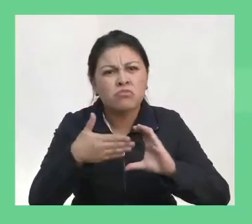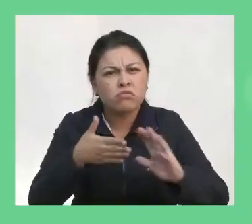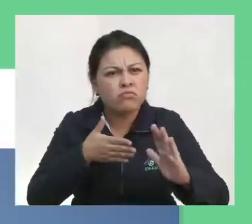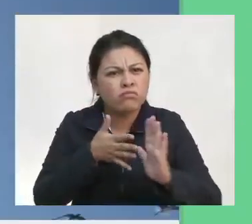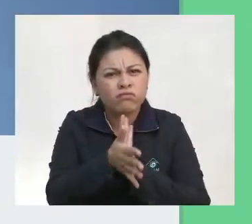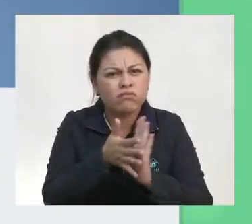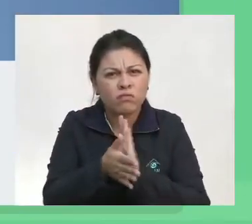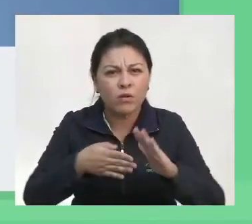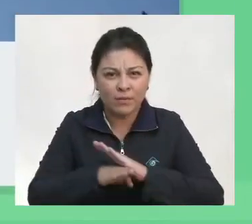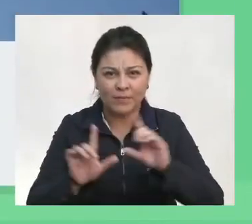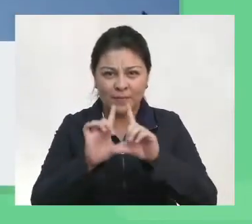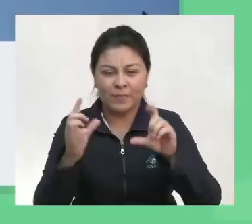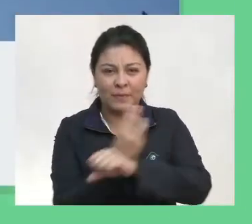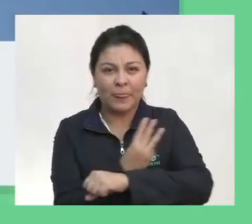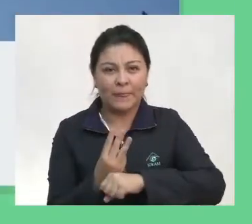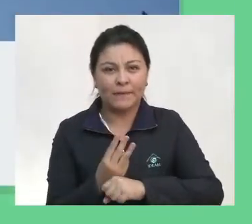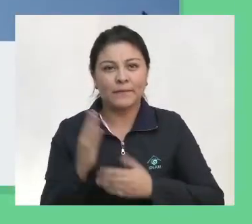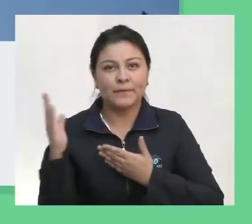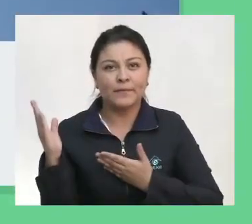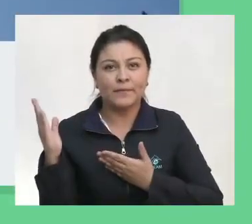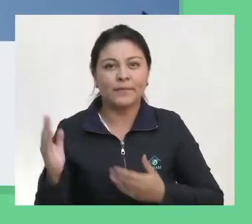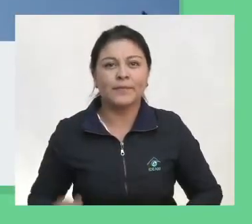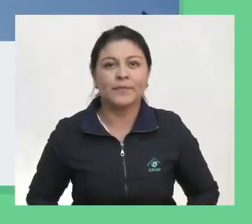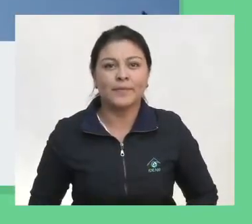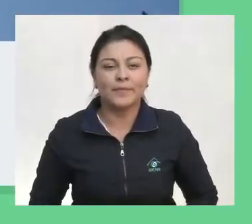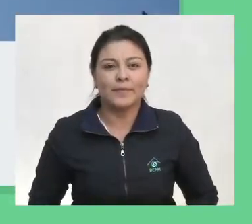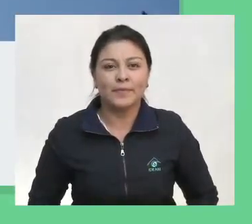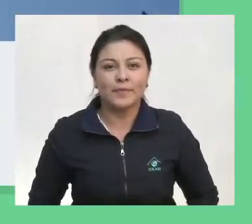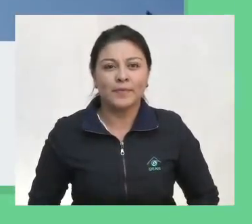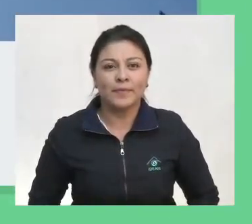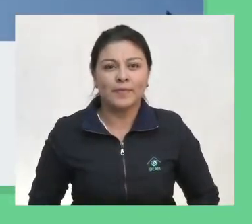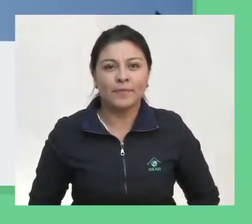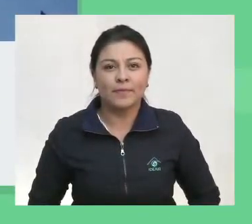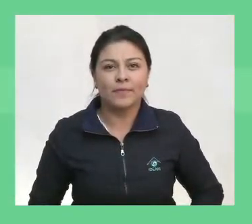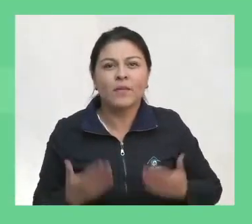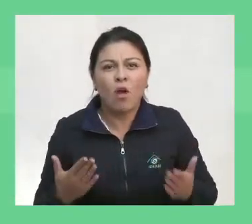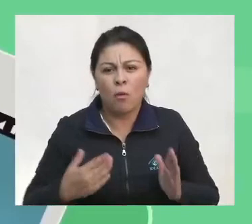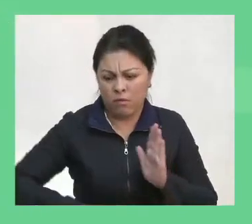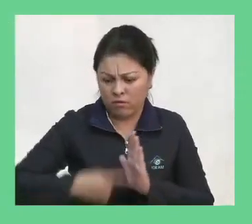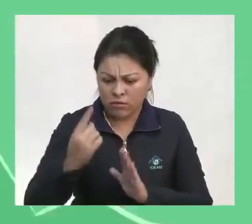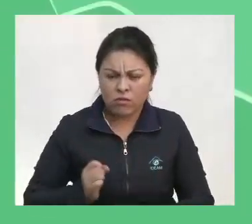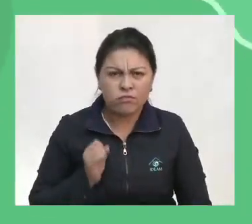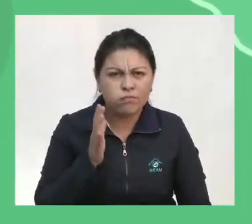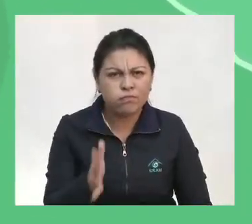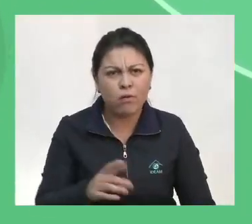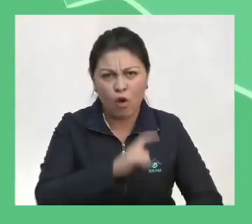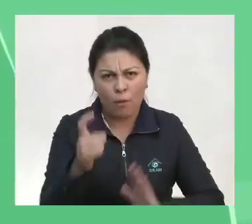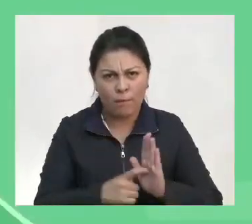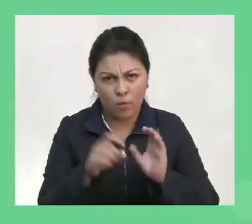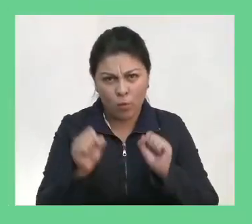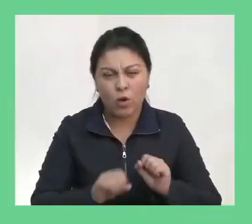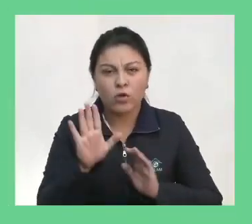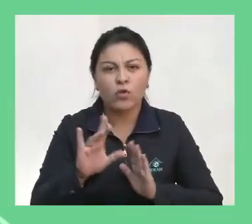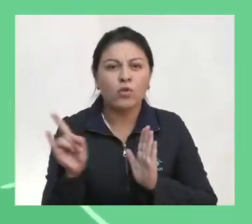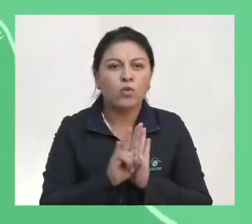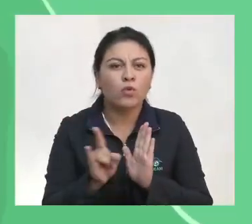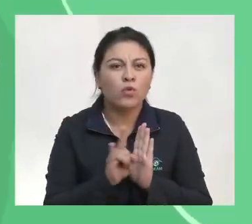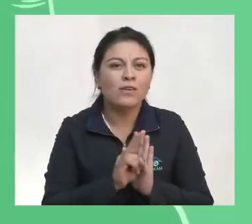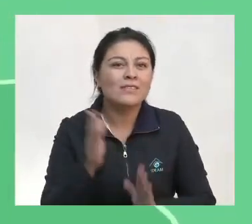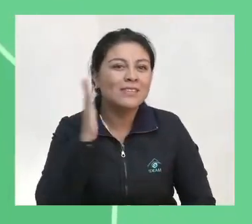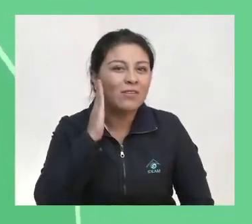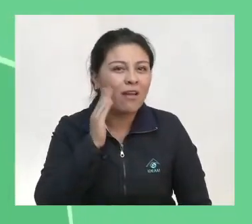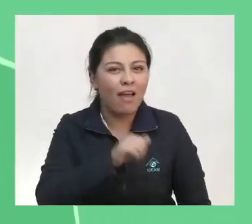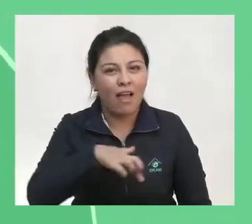tiempo, visítenos en www.ideam.gov.co. Y para estar informado al instante, descargue nuestra aplicación Mi